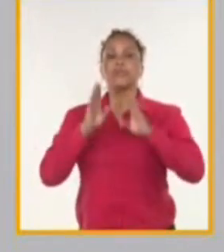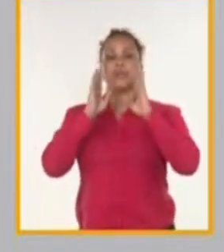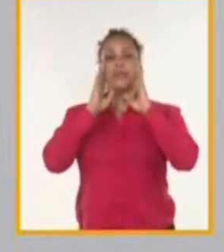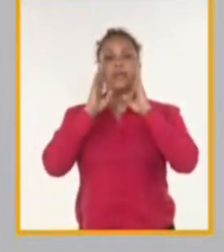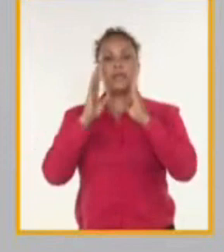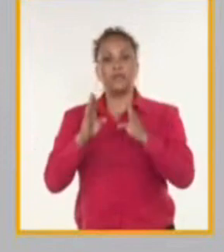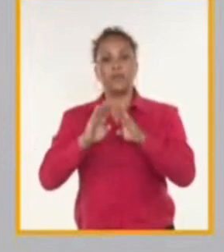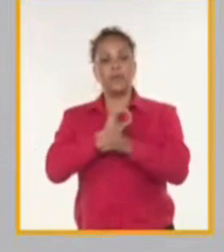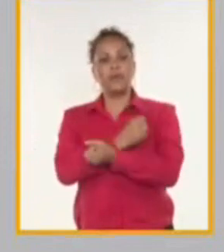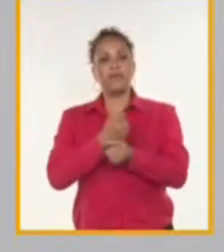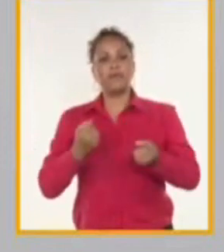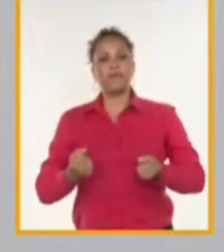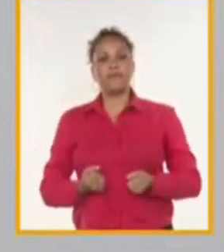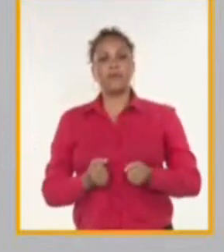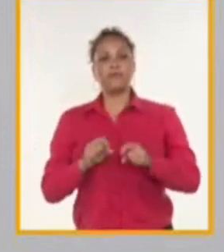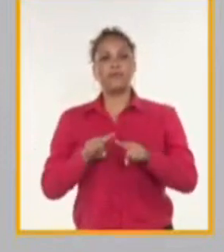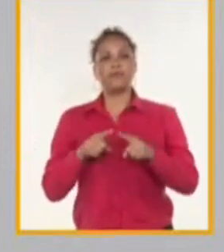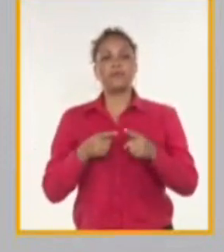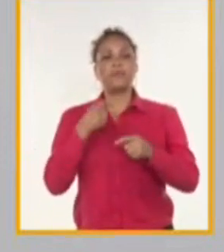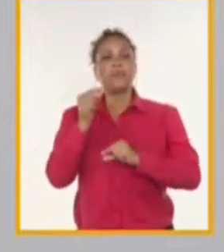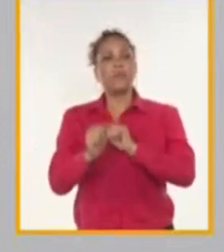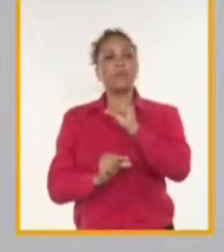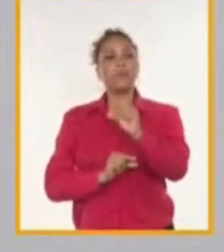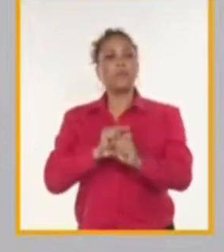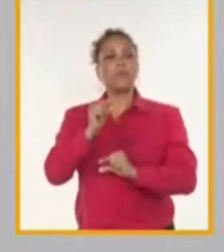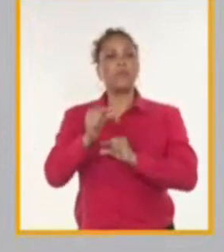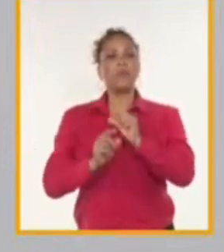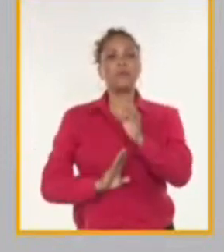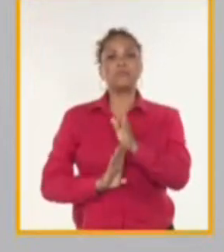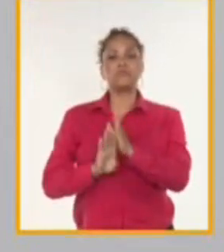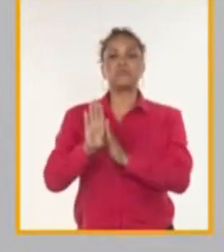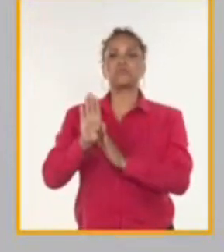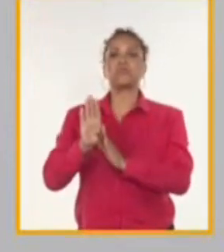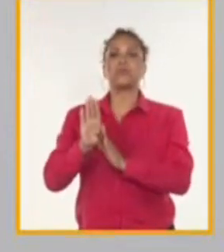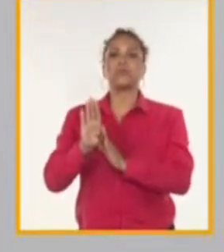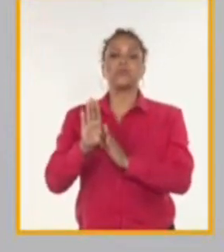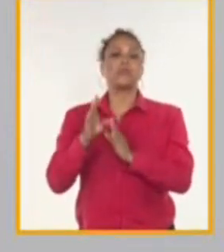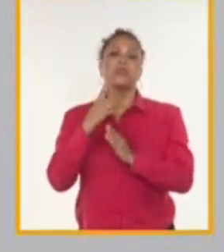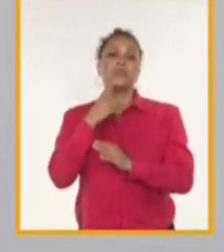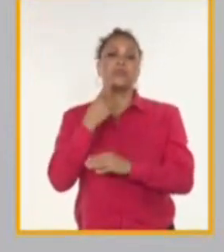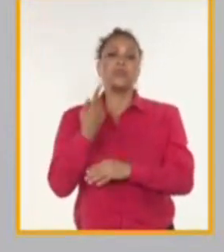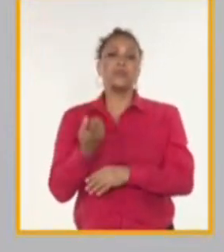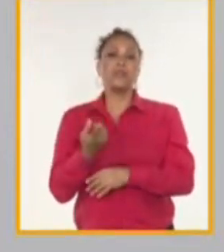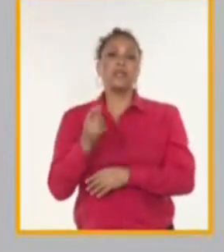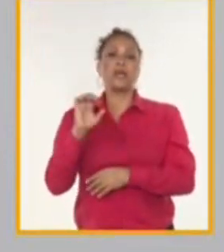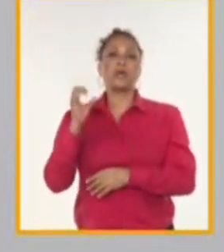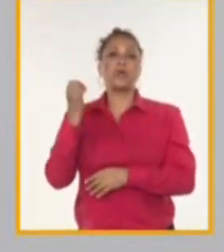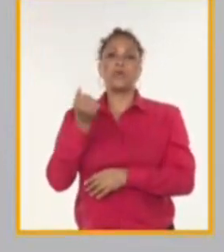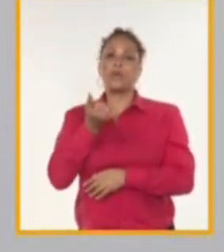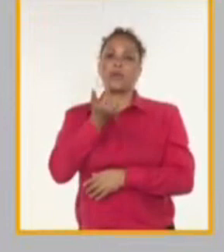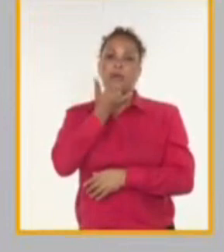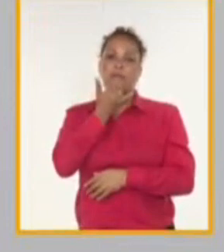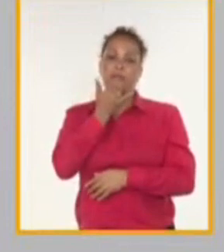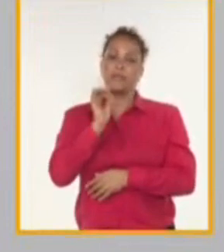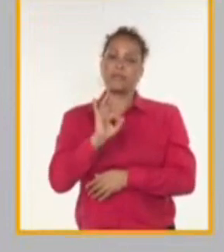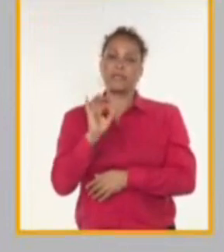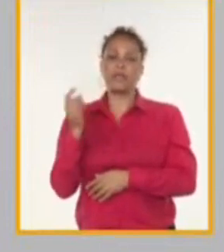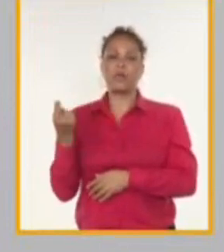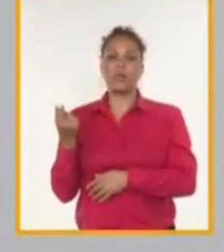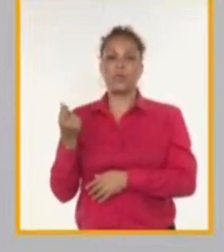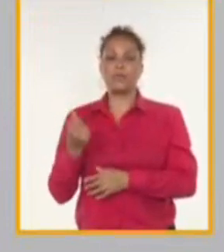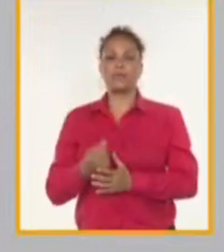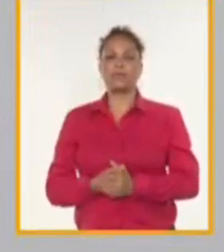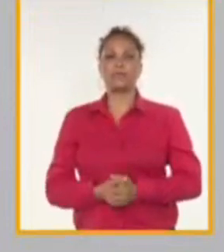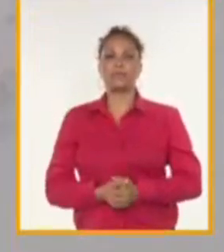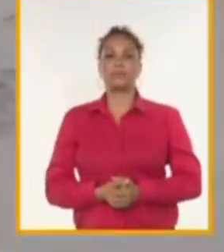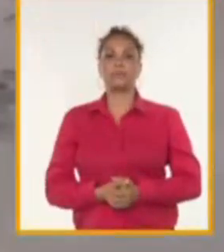los esfuerzos para continuar avanzando sin constituir una carga para la economía cubana. Es importante